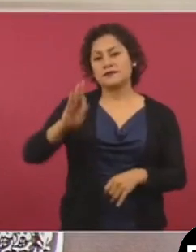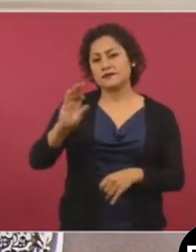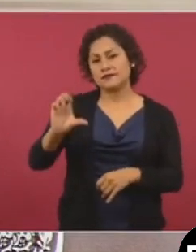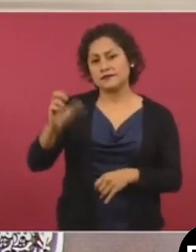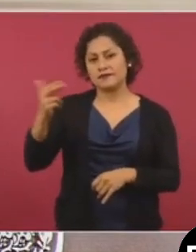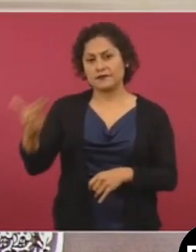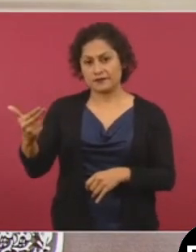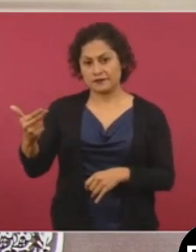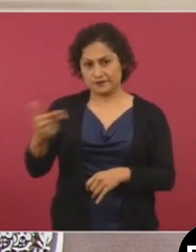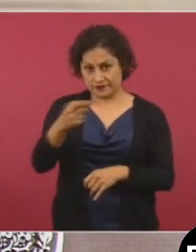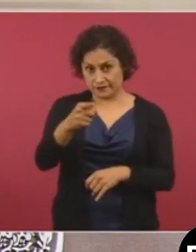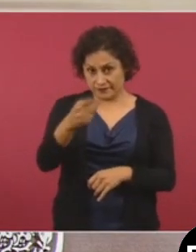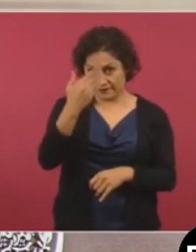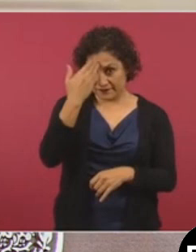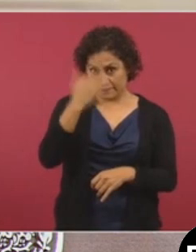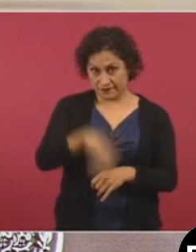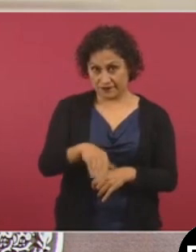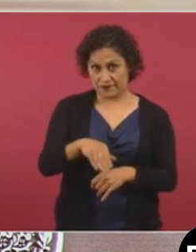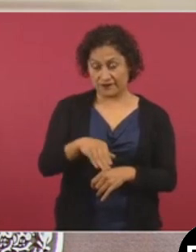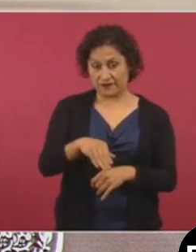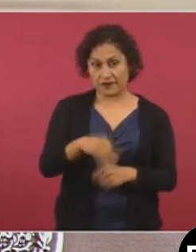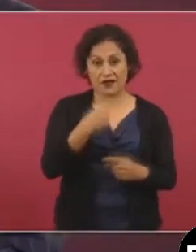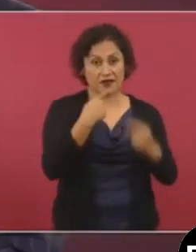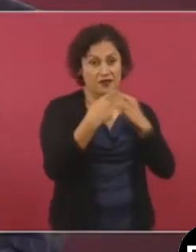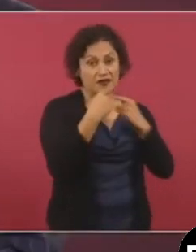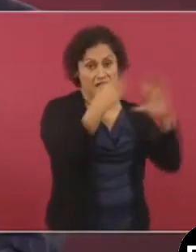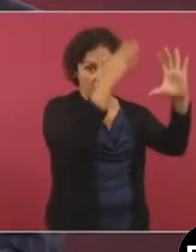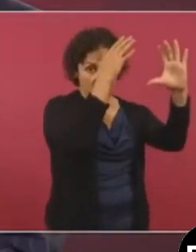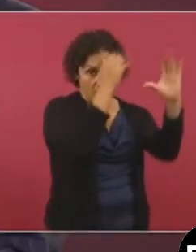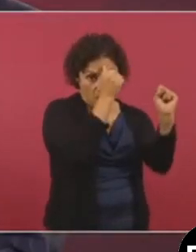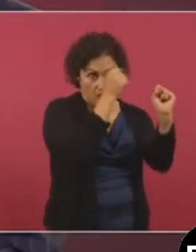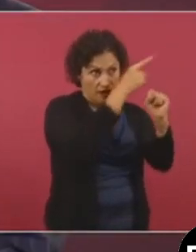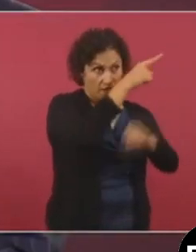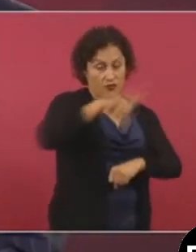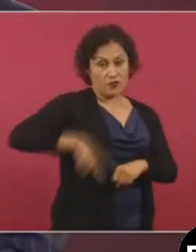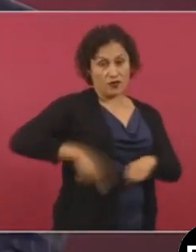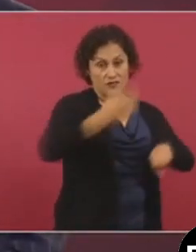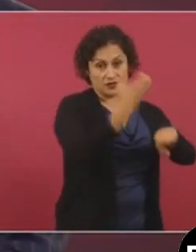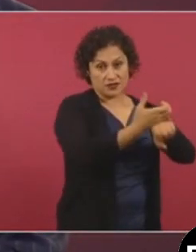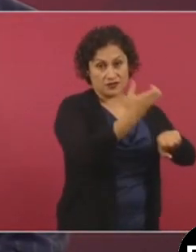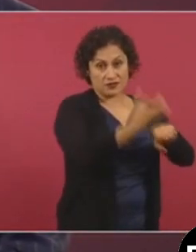se hicieron acuerdos con el gobierno de Estados Unidos para meter armas